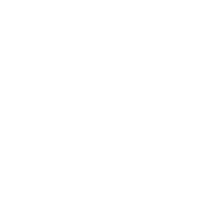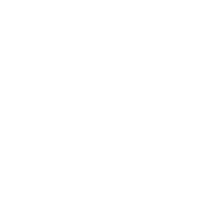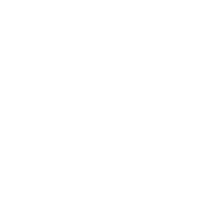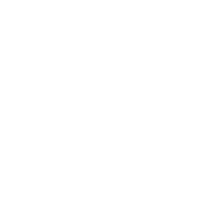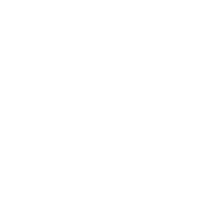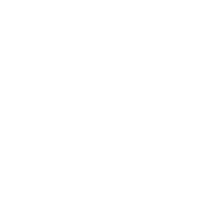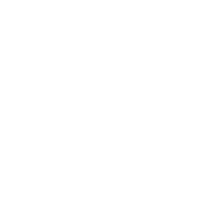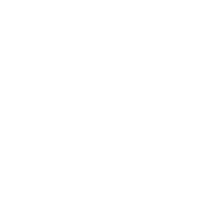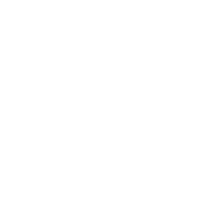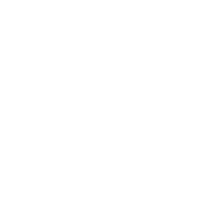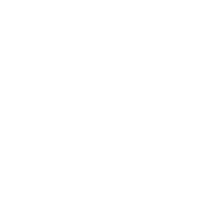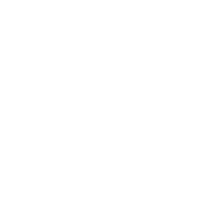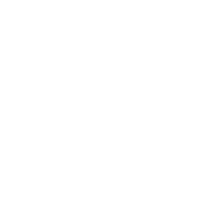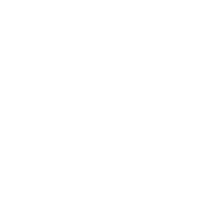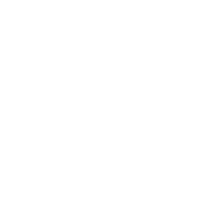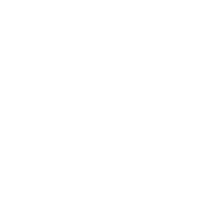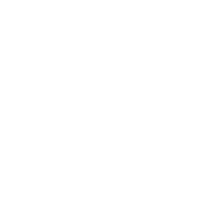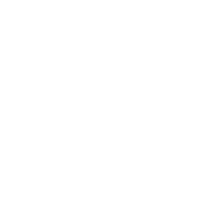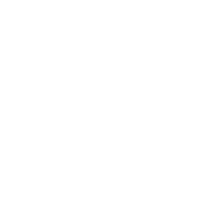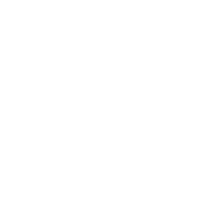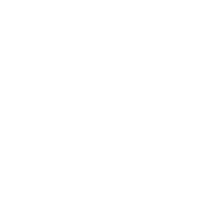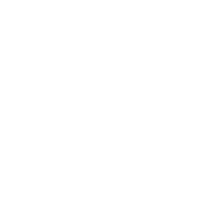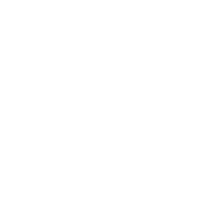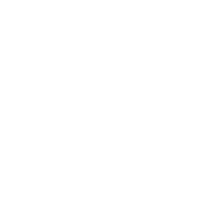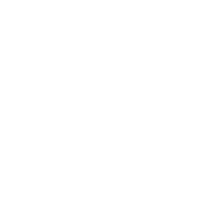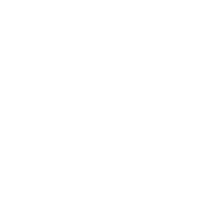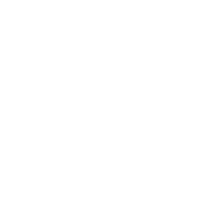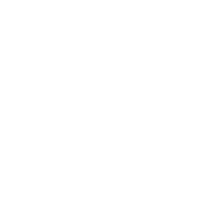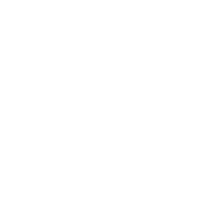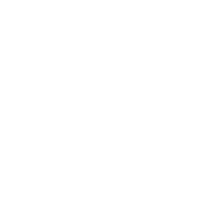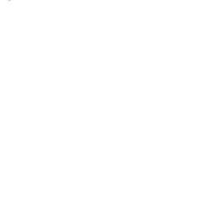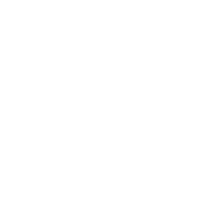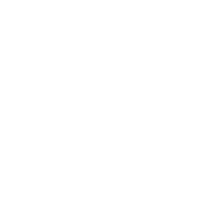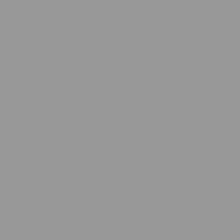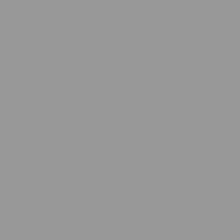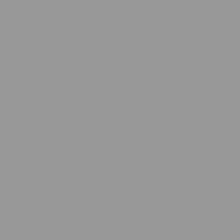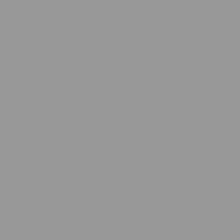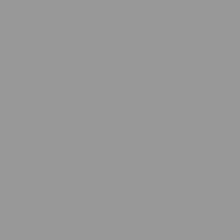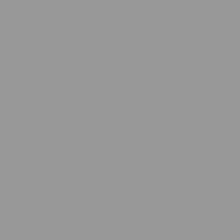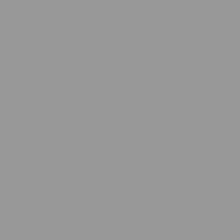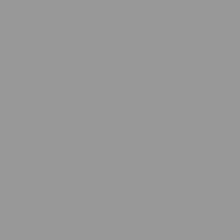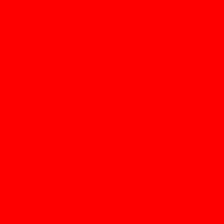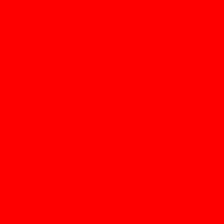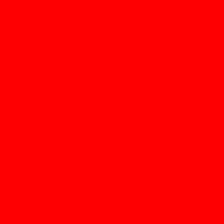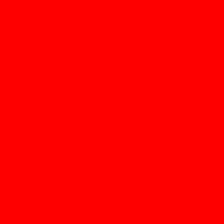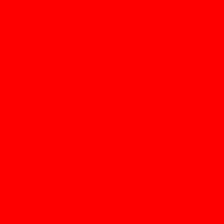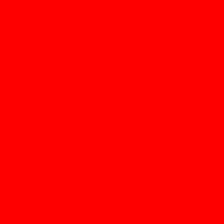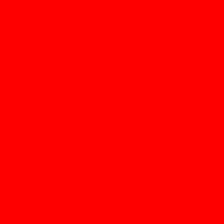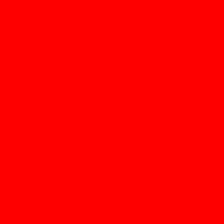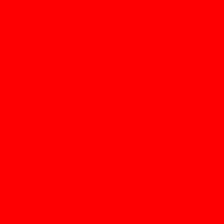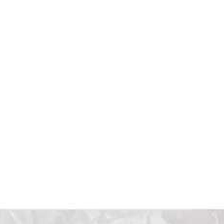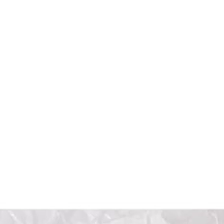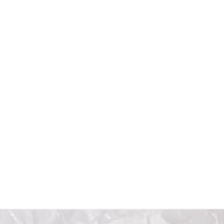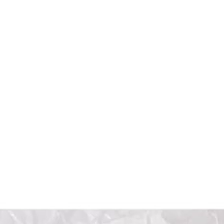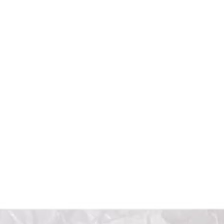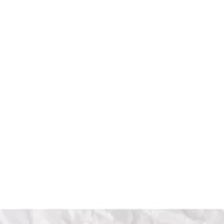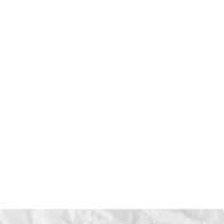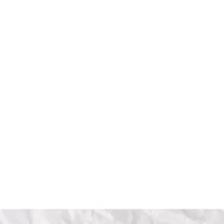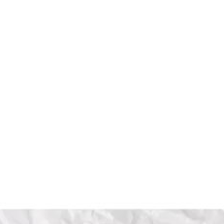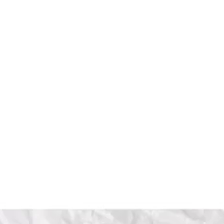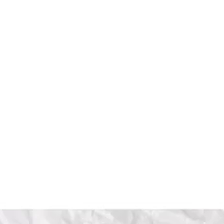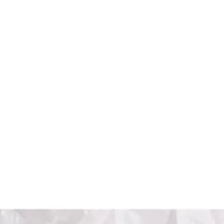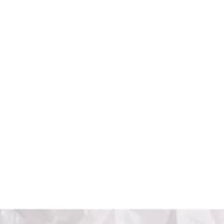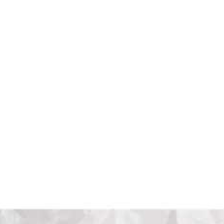de tu documento de identidad. Luego, completa el código de seguridad y dale clic en Buscar. Paso 4. Ahora